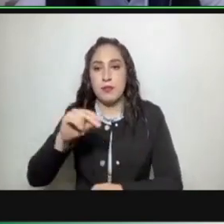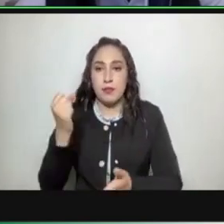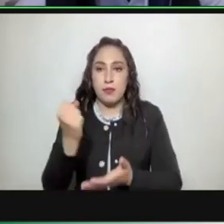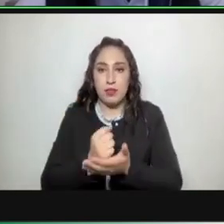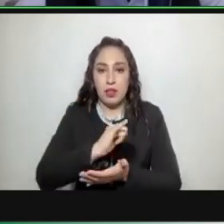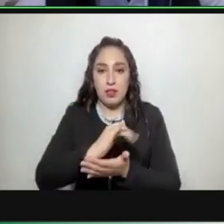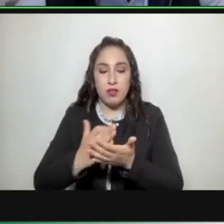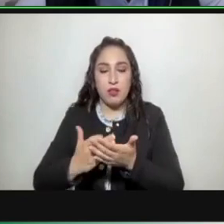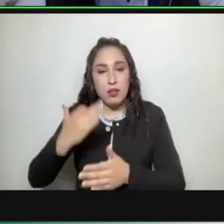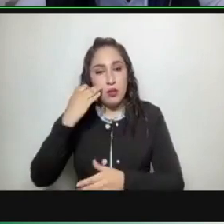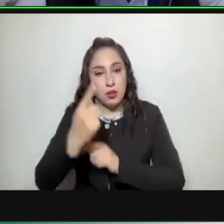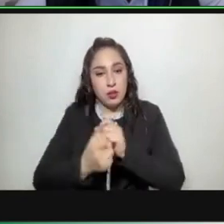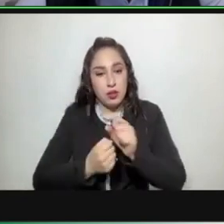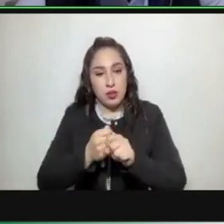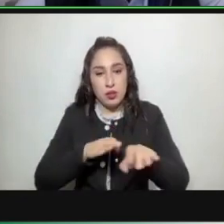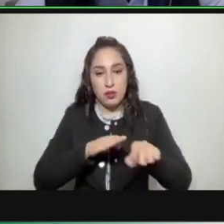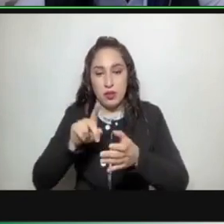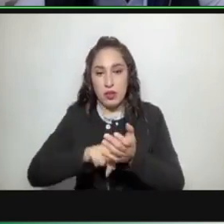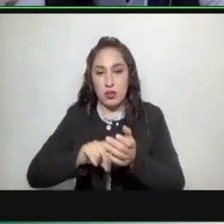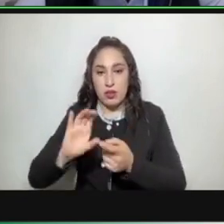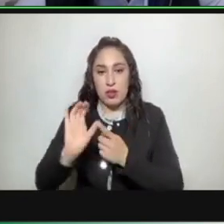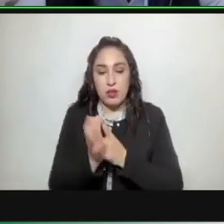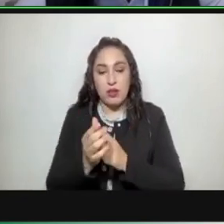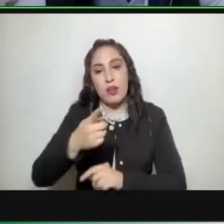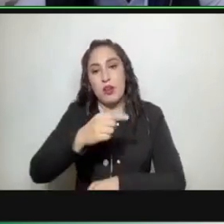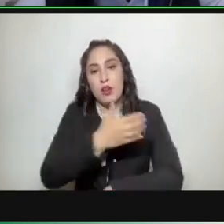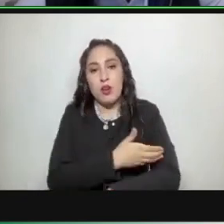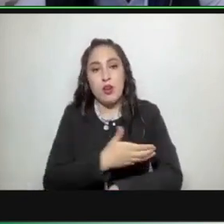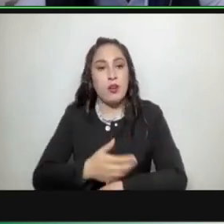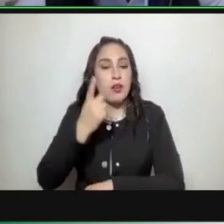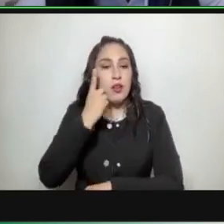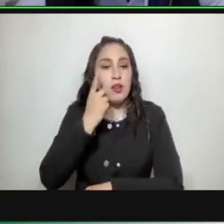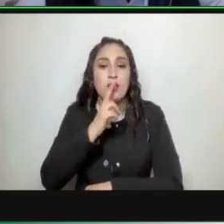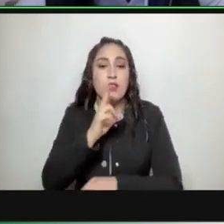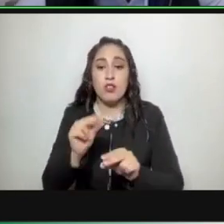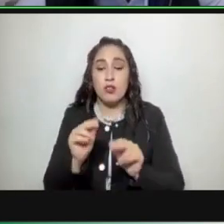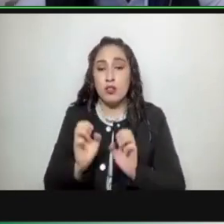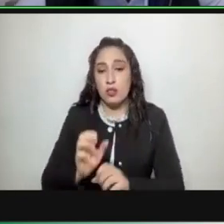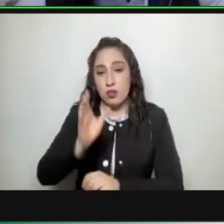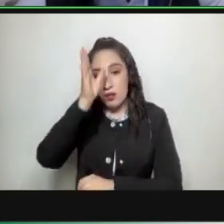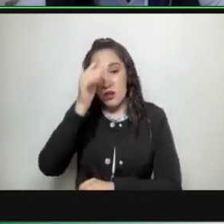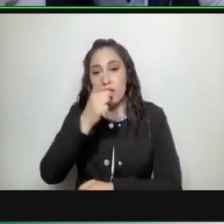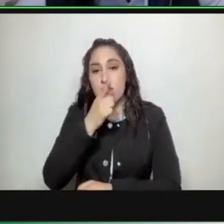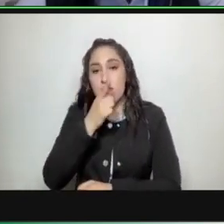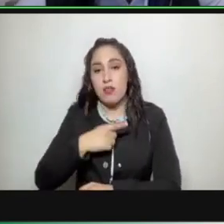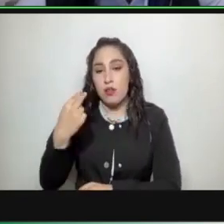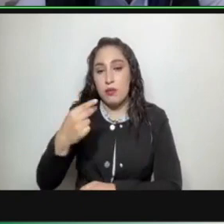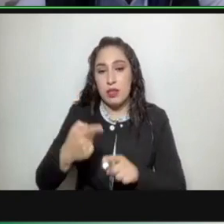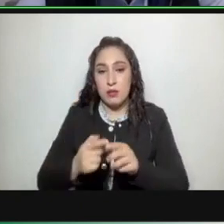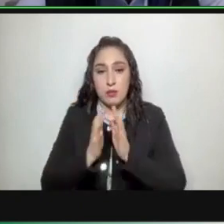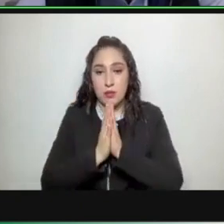año legislativo de esta comisión. ¿Alguna diputada o diputado está en contra de la aprobación del informe en cuestión?